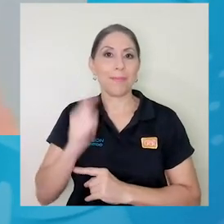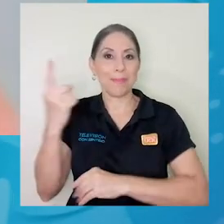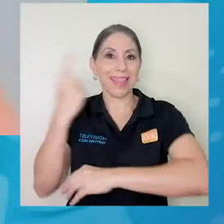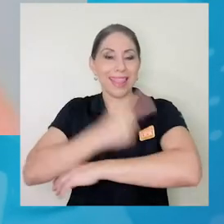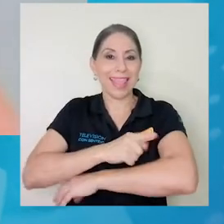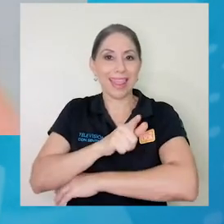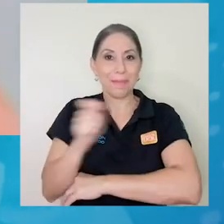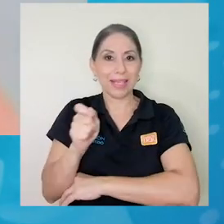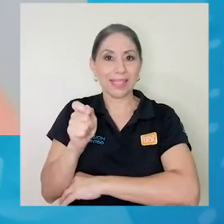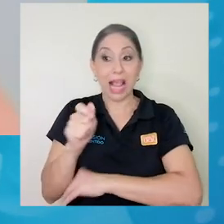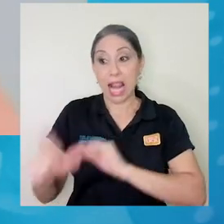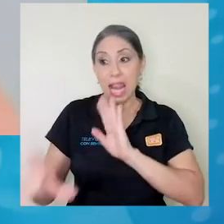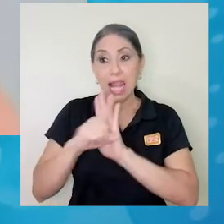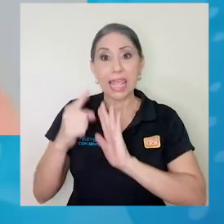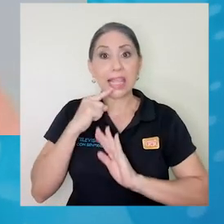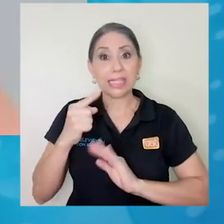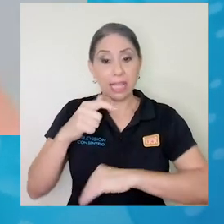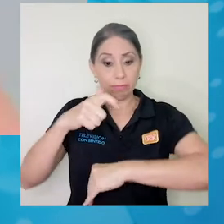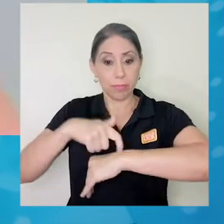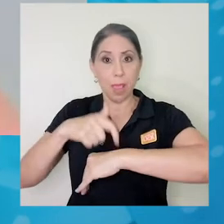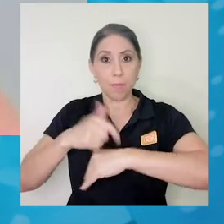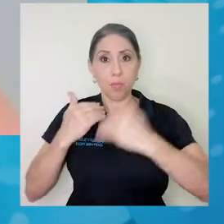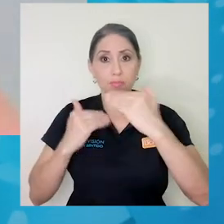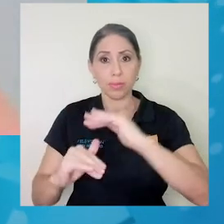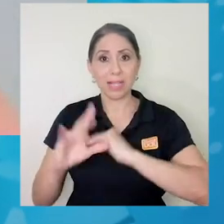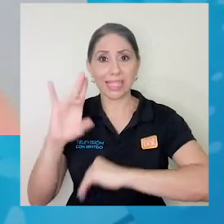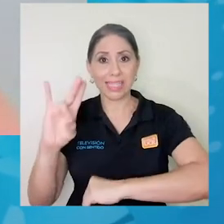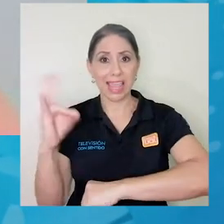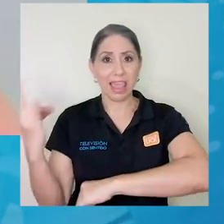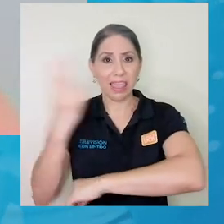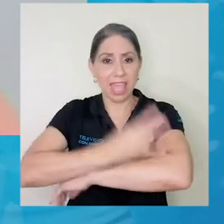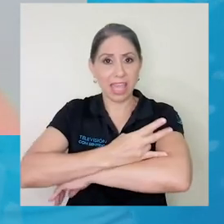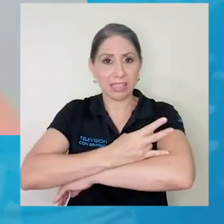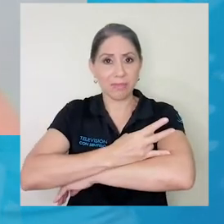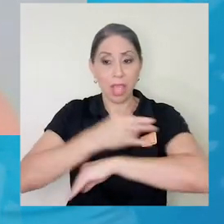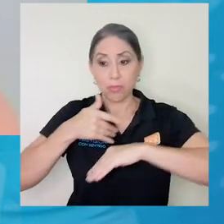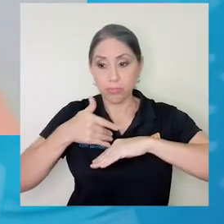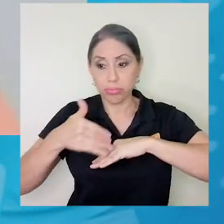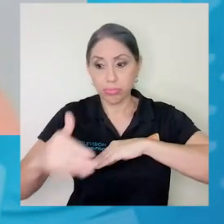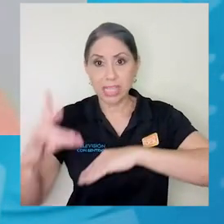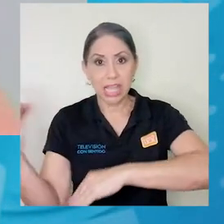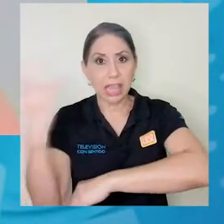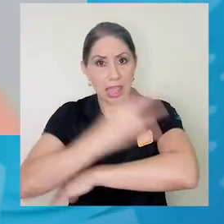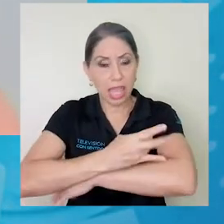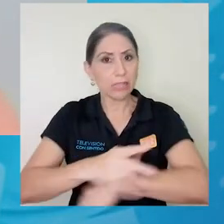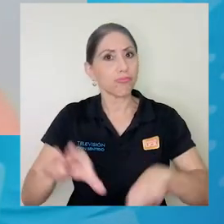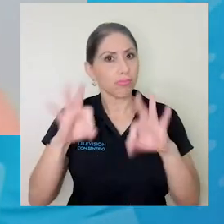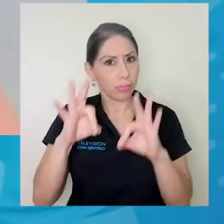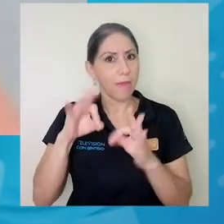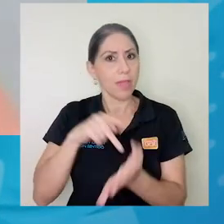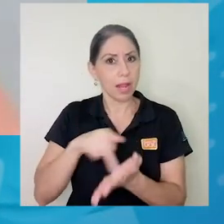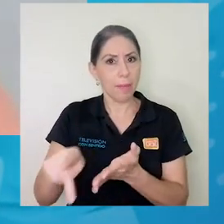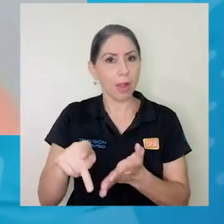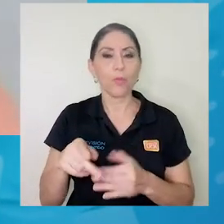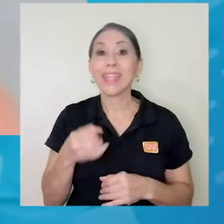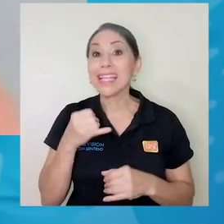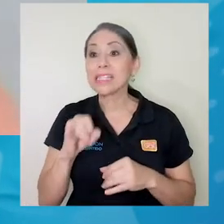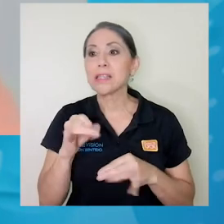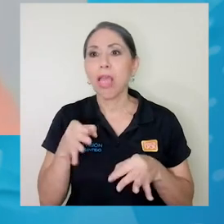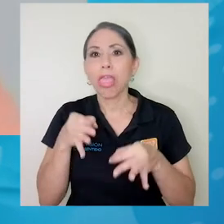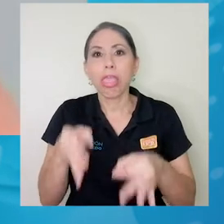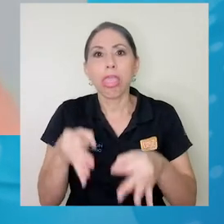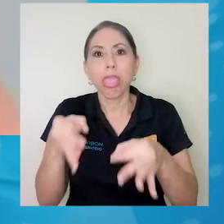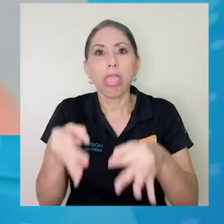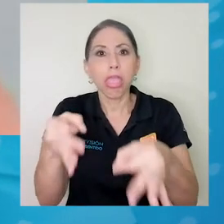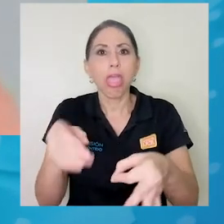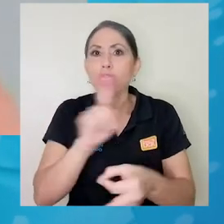Tiene siete días de acuerdo a la ley para pagar. Y si paga dentro de estos siete días, el pago está bien hecho. Si no lo